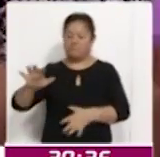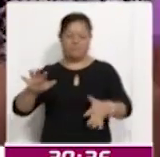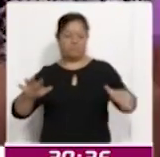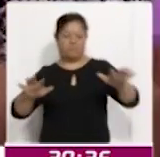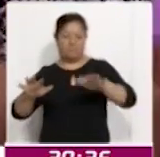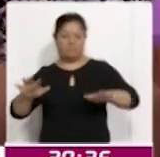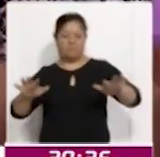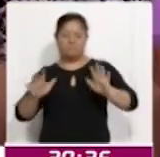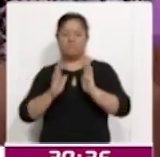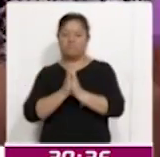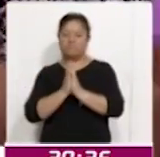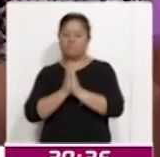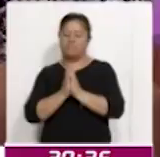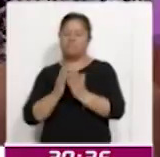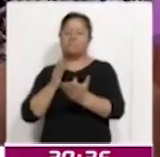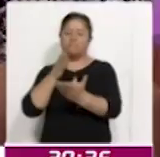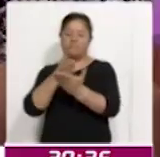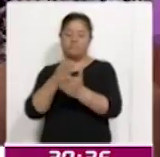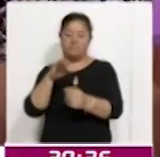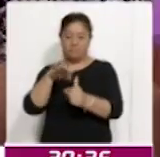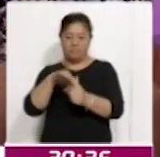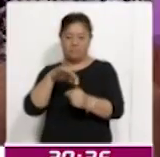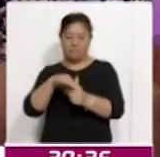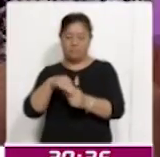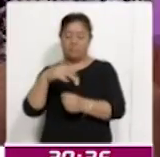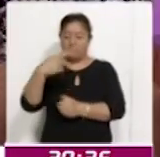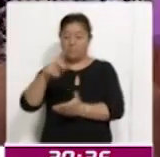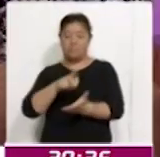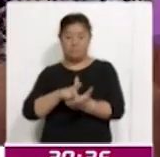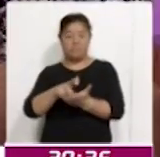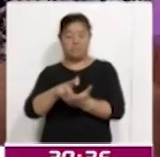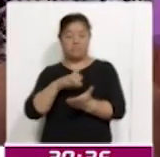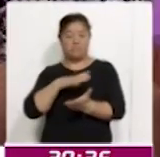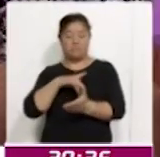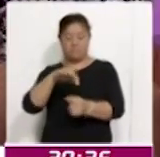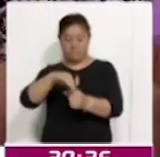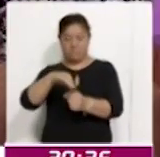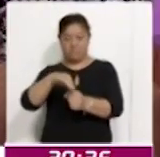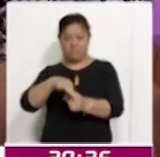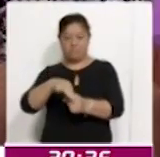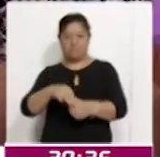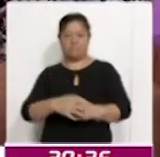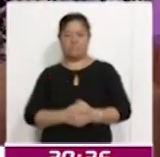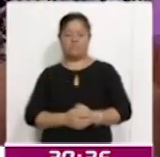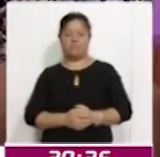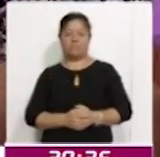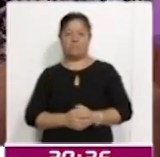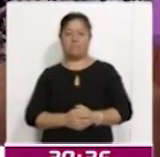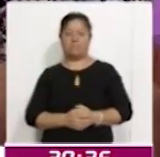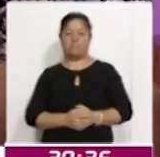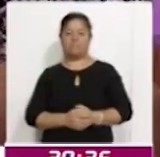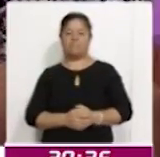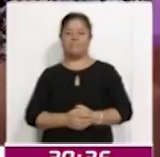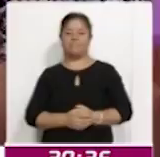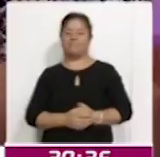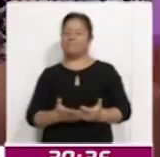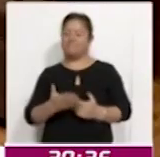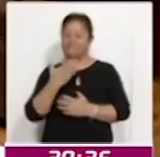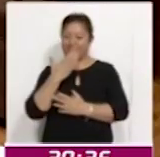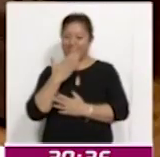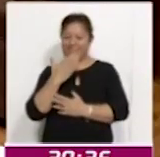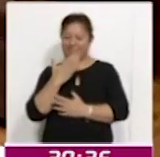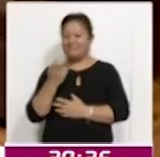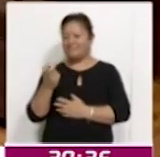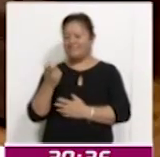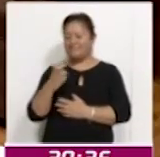a votar, que hagan uso, repito, de ese derecho que tienen de votar y de elegir a sus autoridades. Muy bien, pues ahí está, ahí